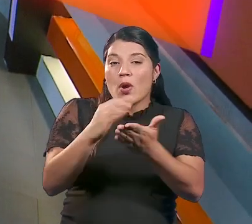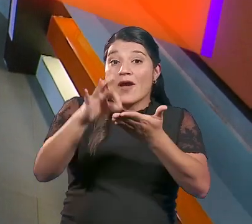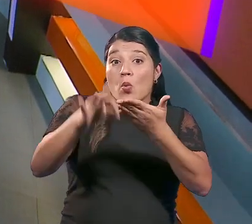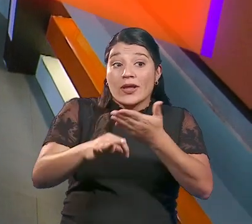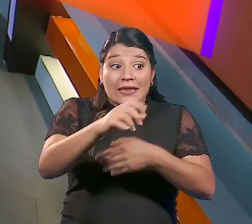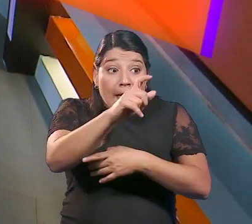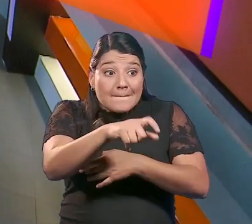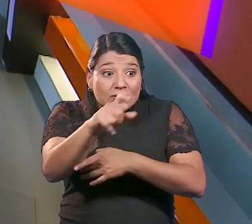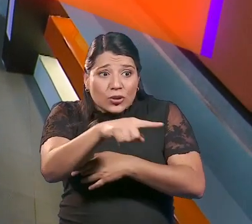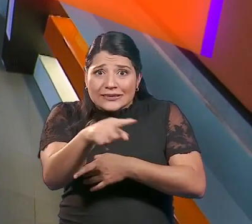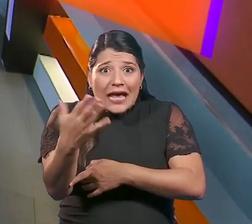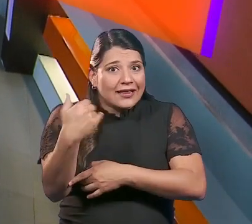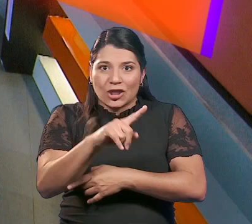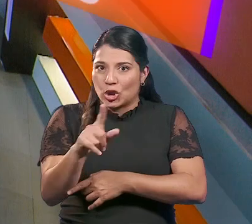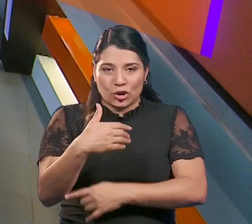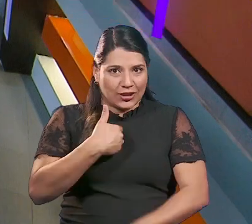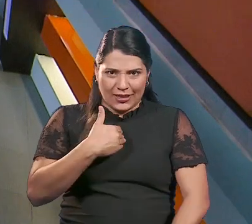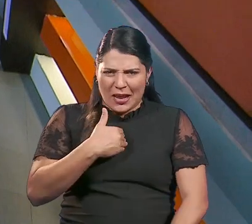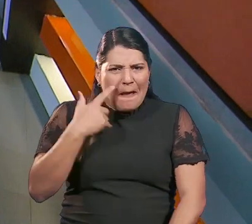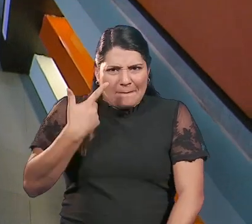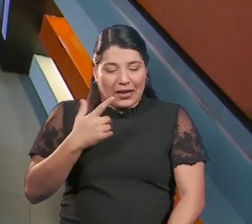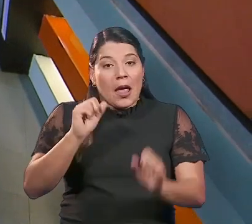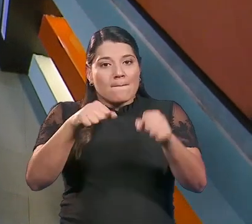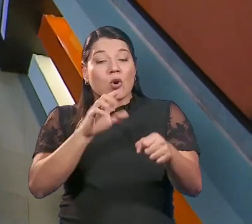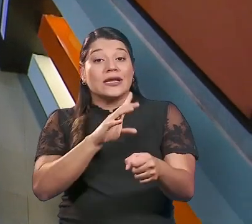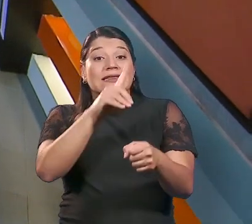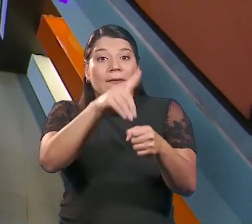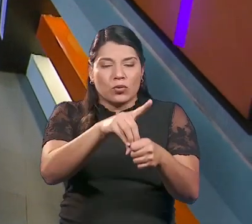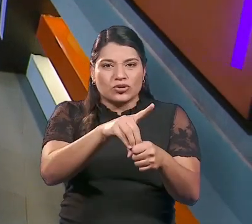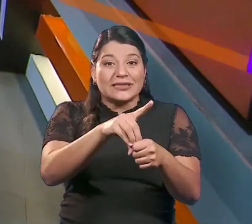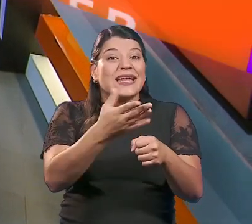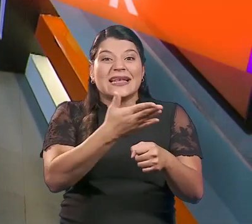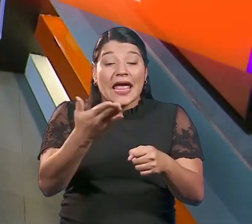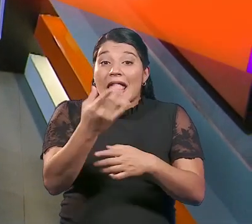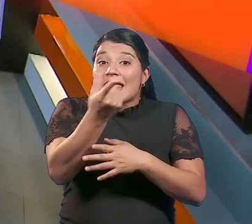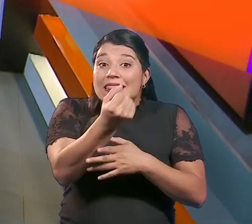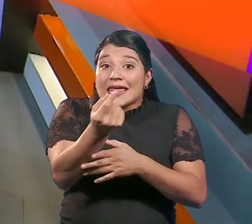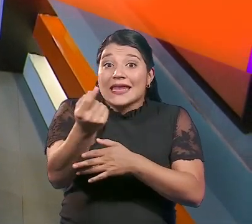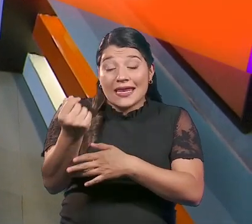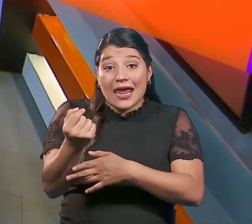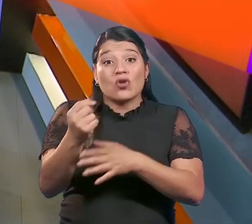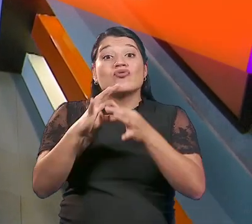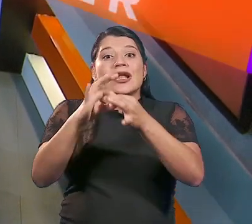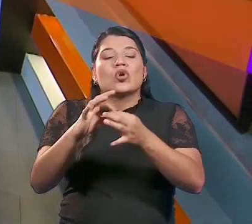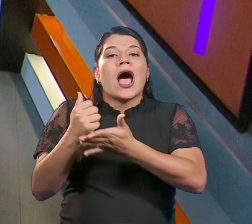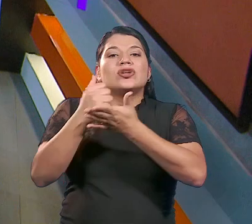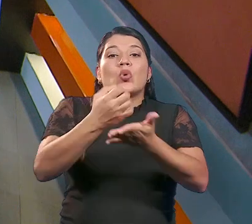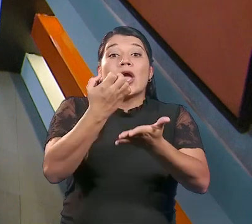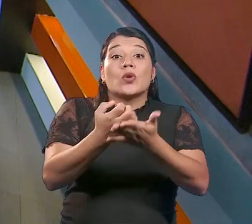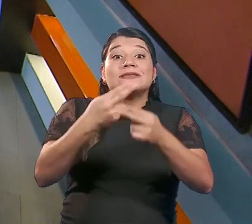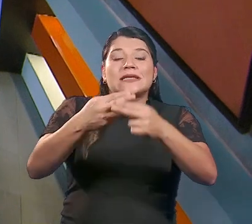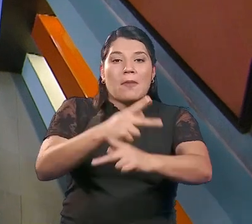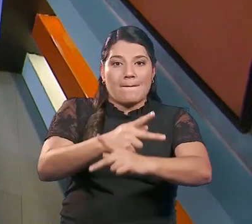.000 nuevas cuentas a personas que no contaban con ellas para depositarles así los recursos del Bono Proteger